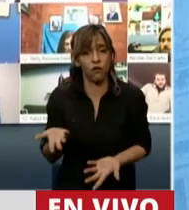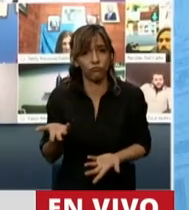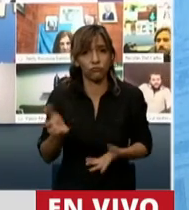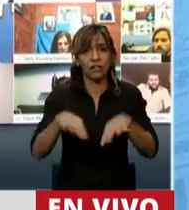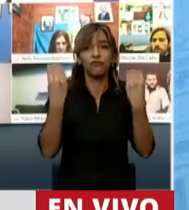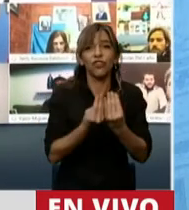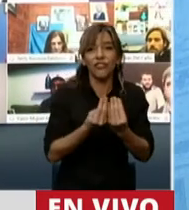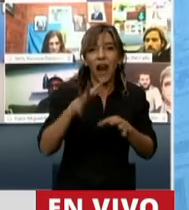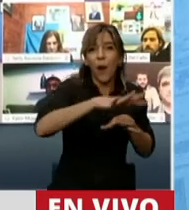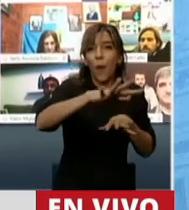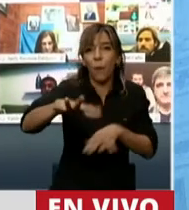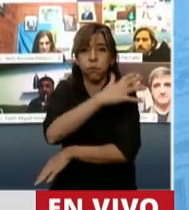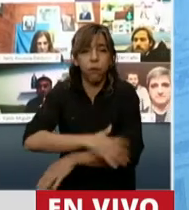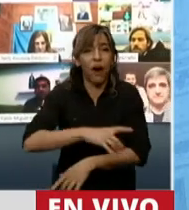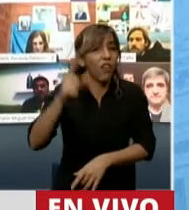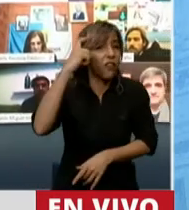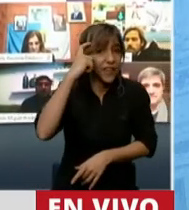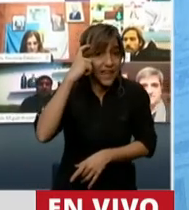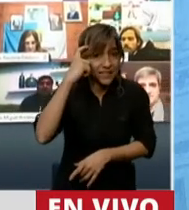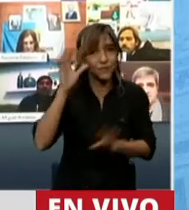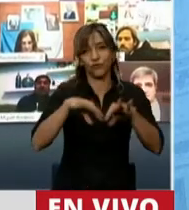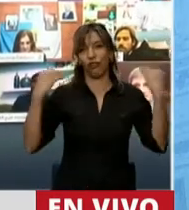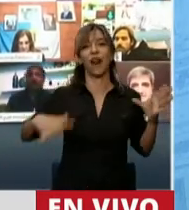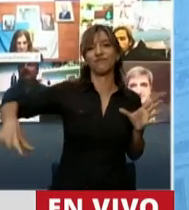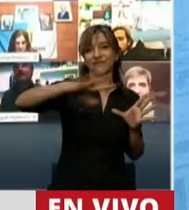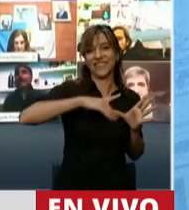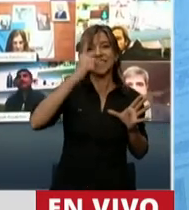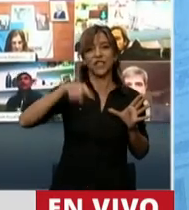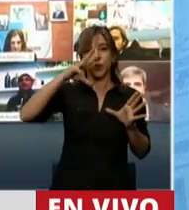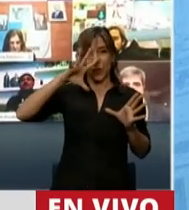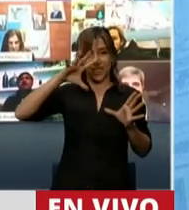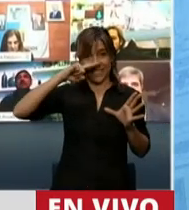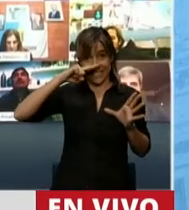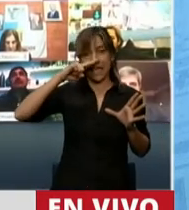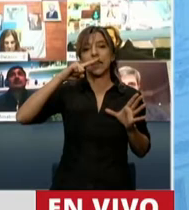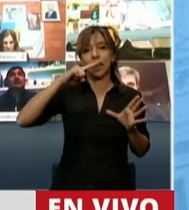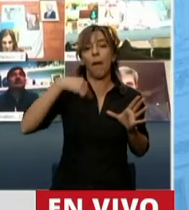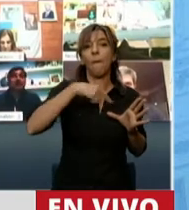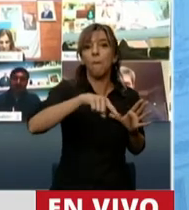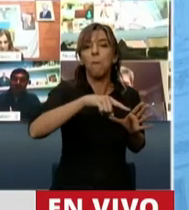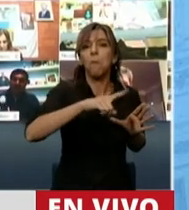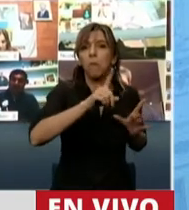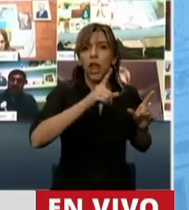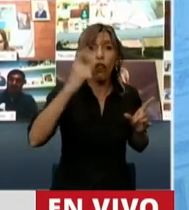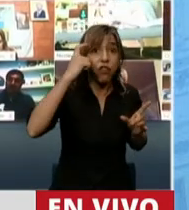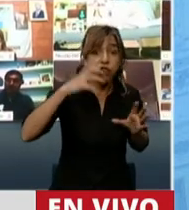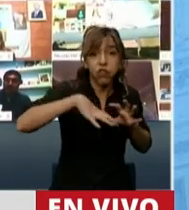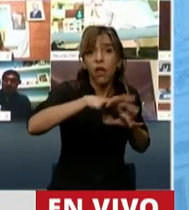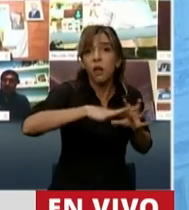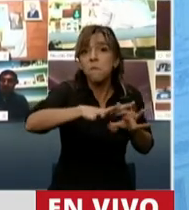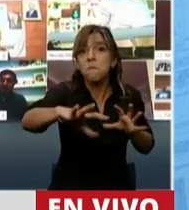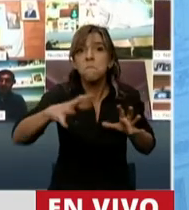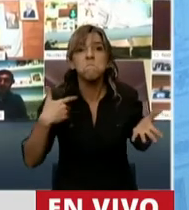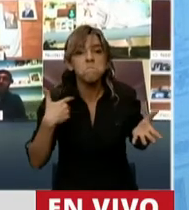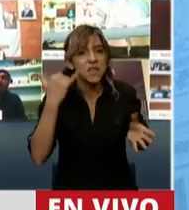de los 257 que se han ingresado al RENAVAP. Me gustaría saber